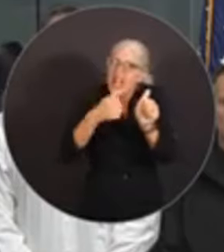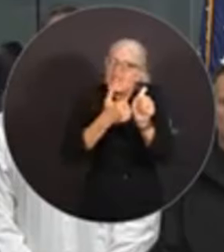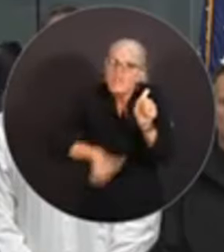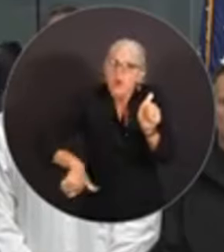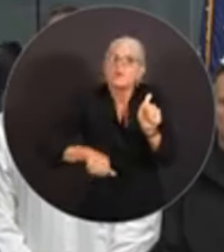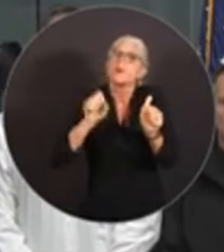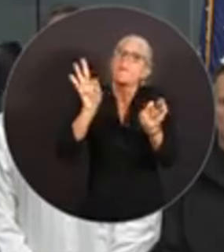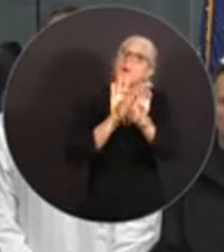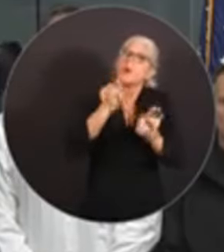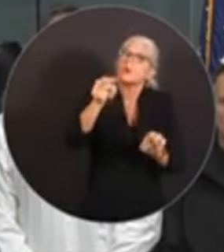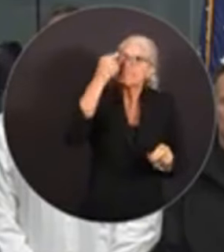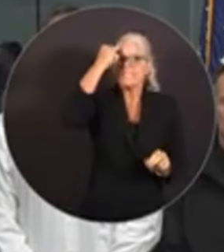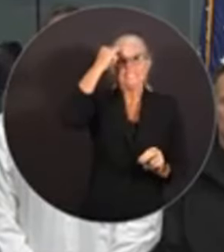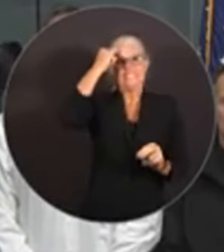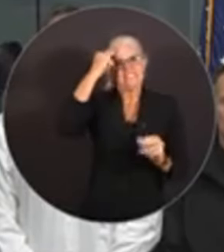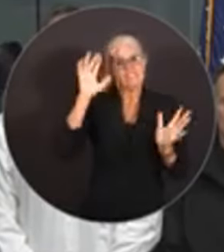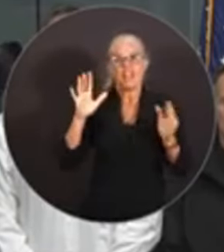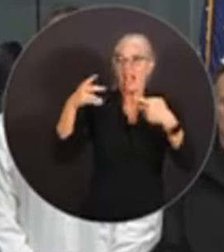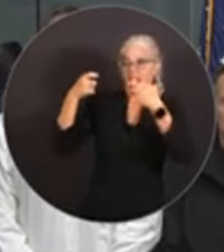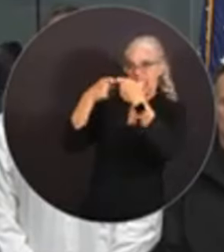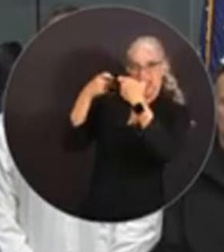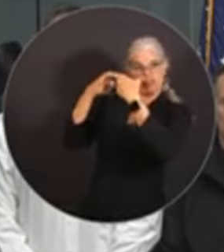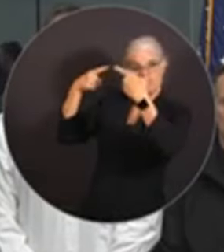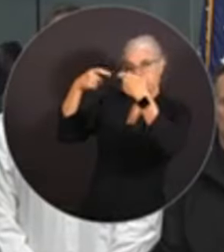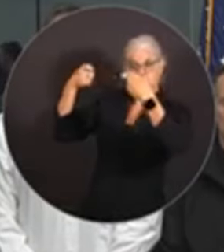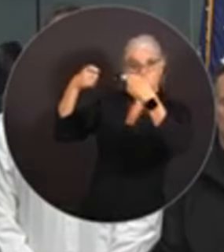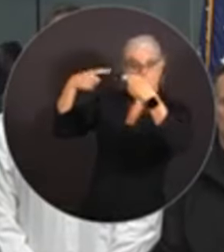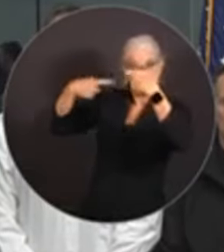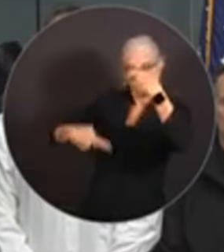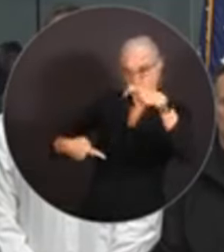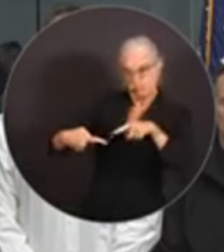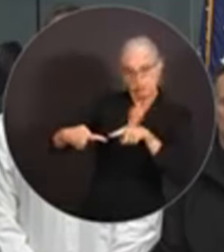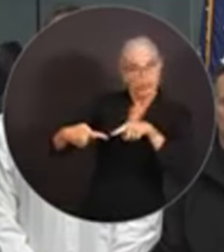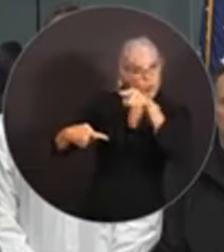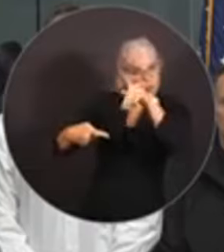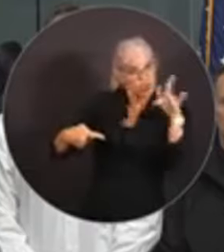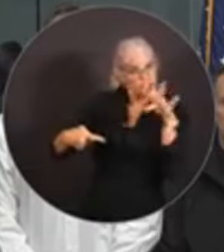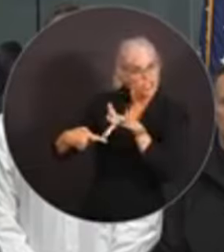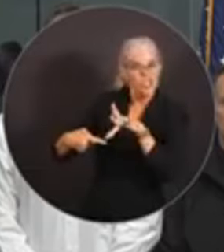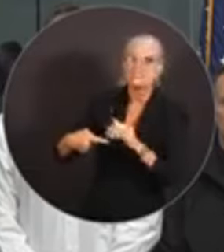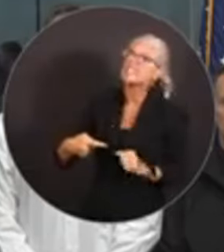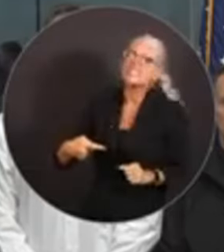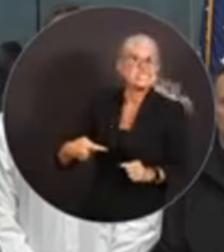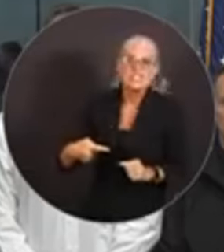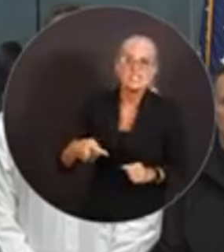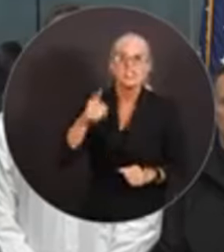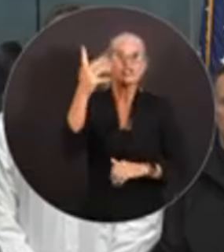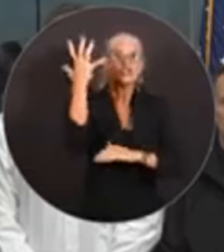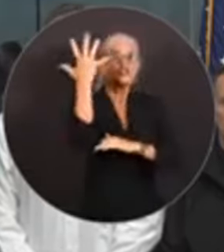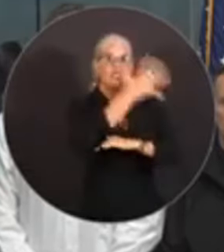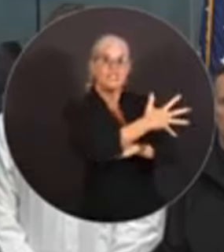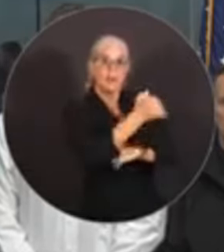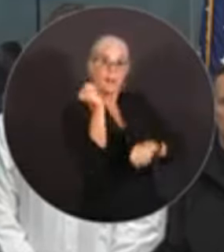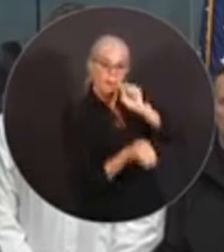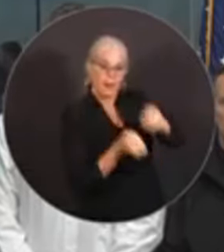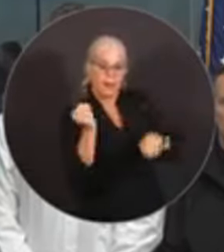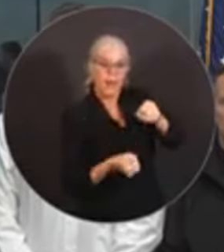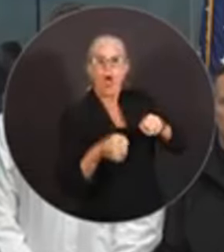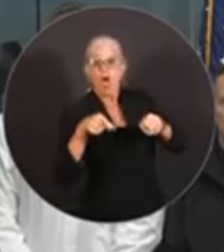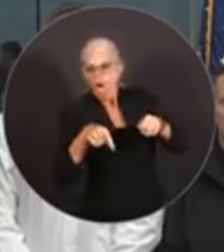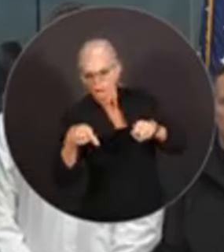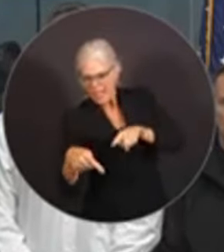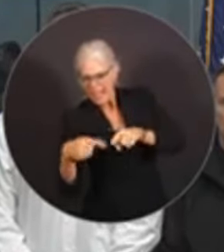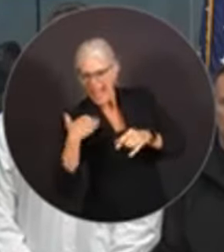evitables. Tengan cuidado con cables eléctricos, no los toquen, no quiten escombros de árboles que estén